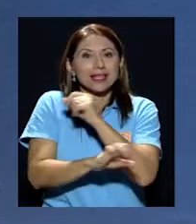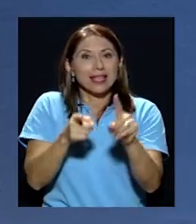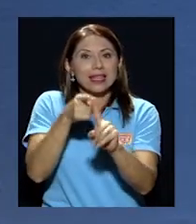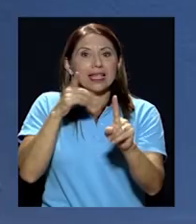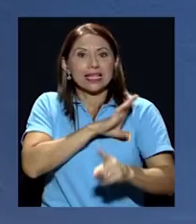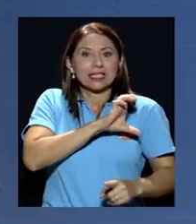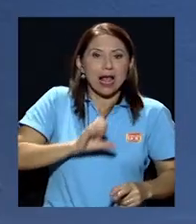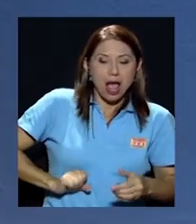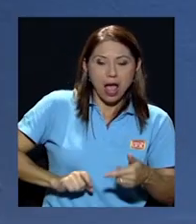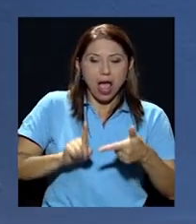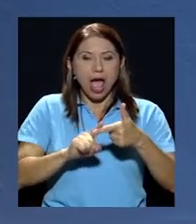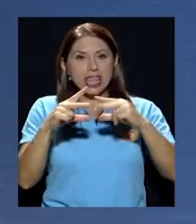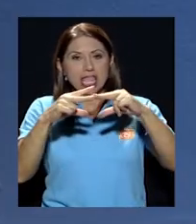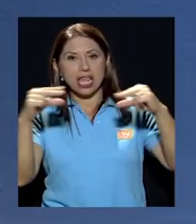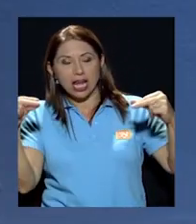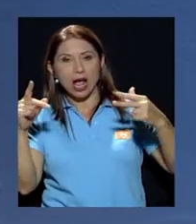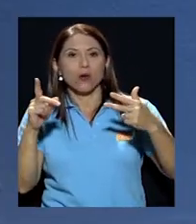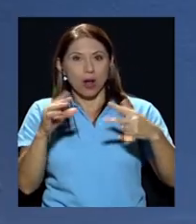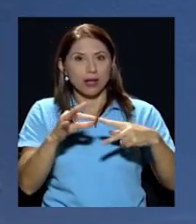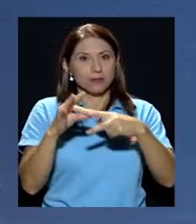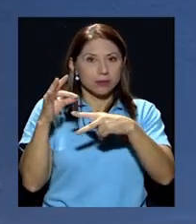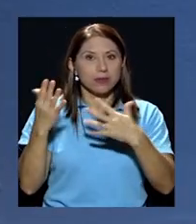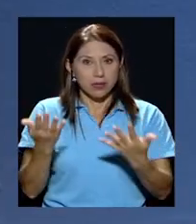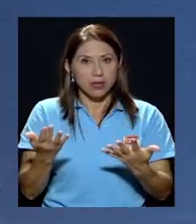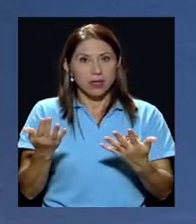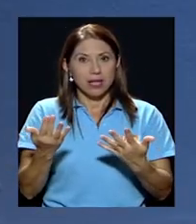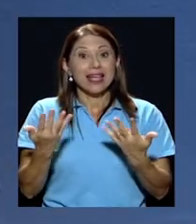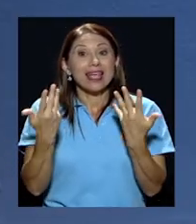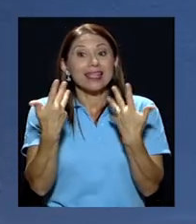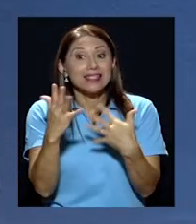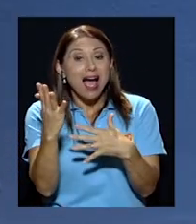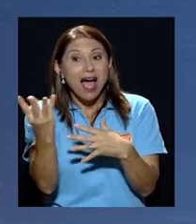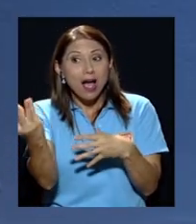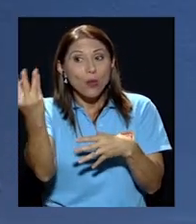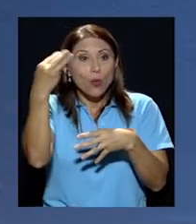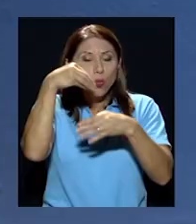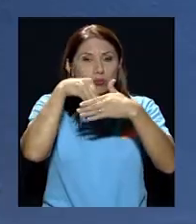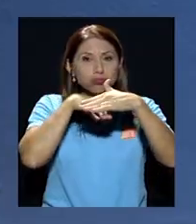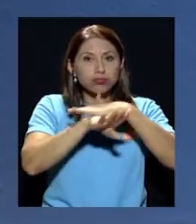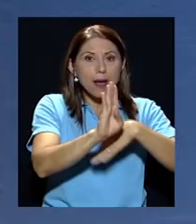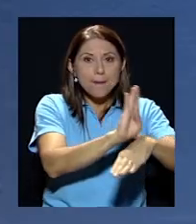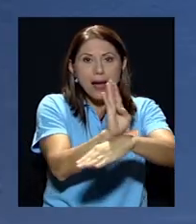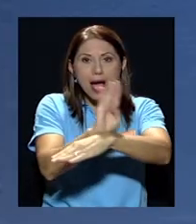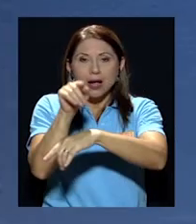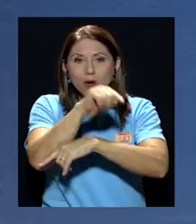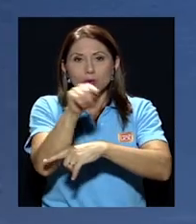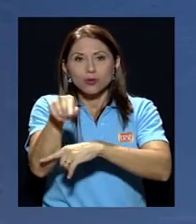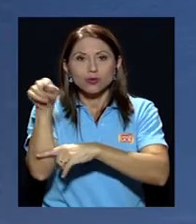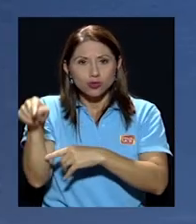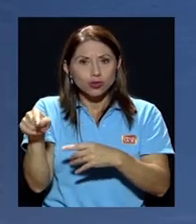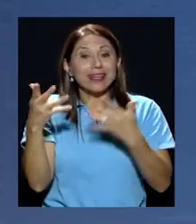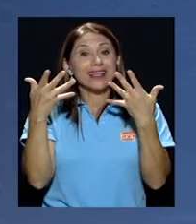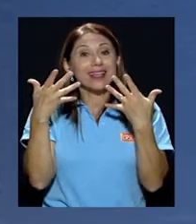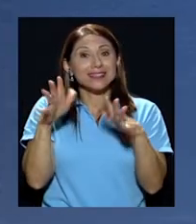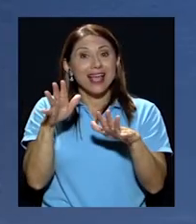de Salvador procedentes de Nicaragua sobre todo que se han introducido en los bancos que se han introducido en la